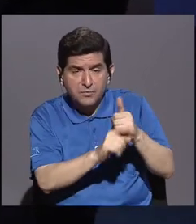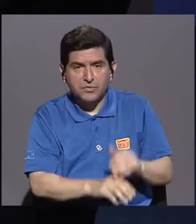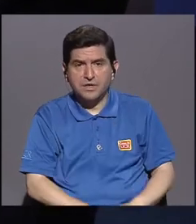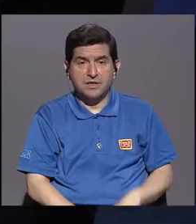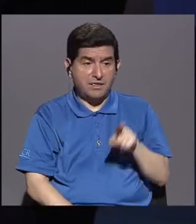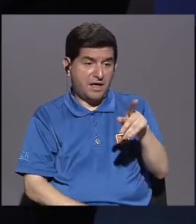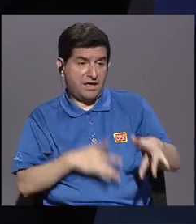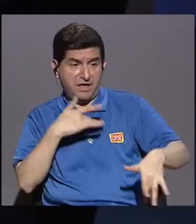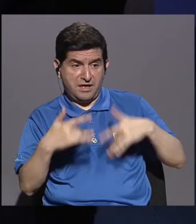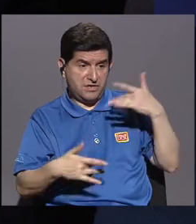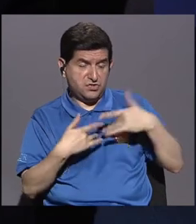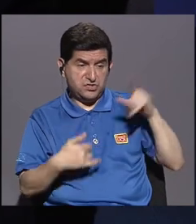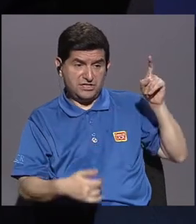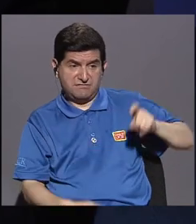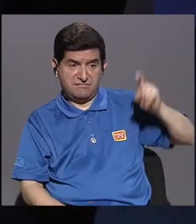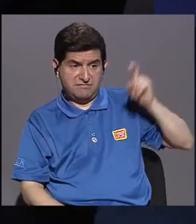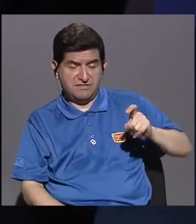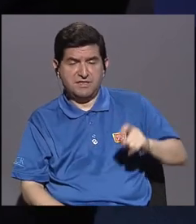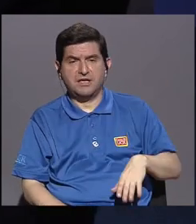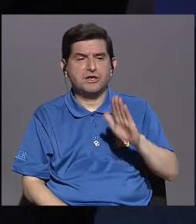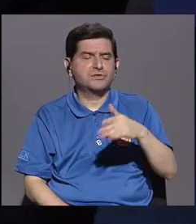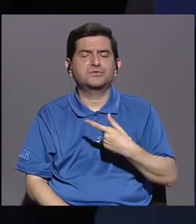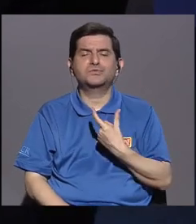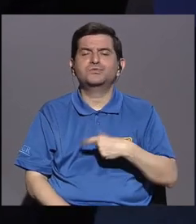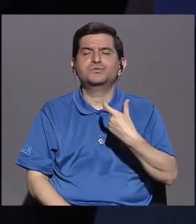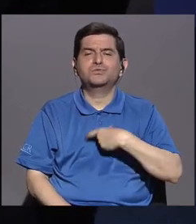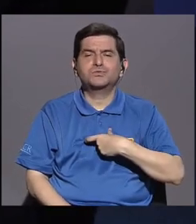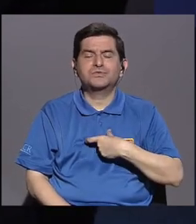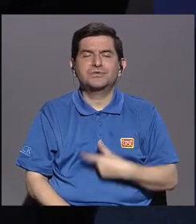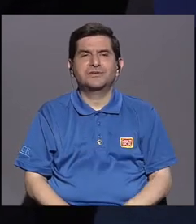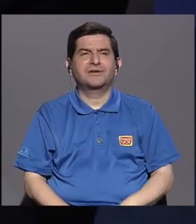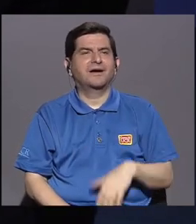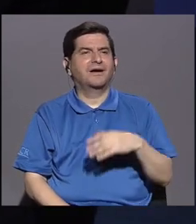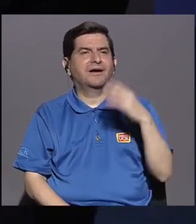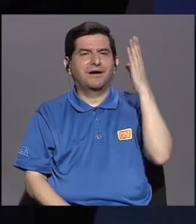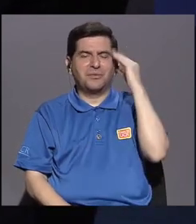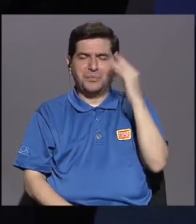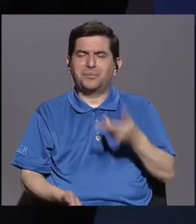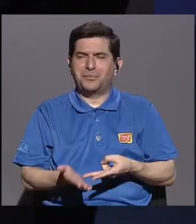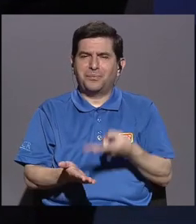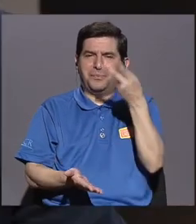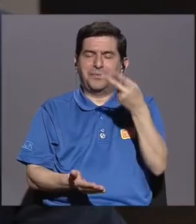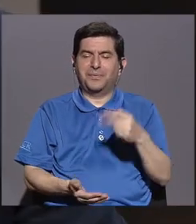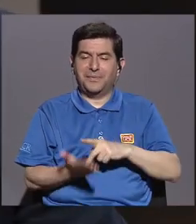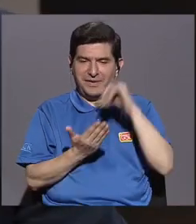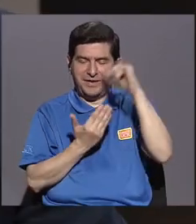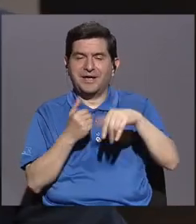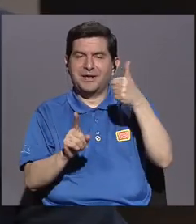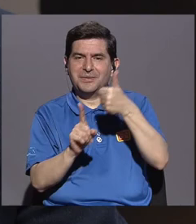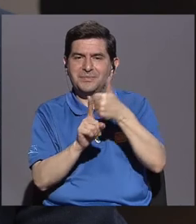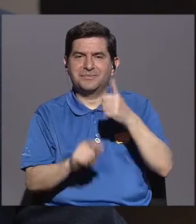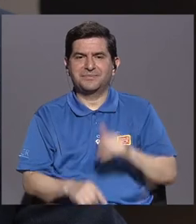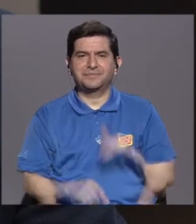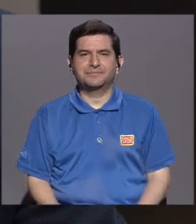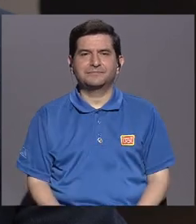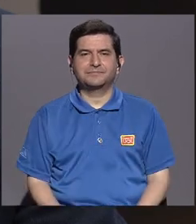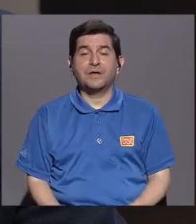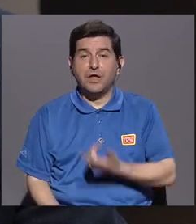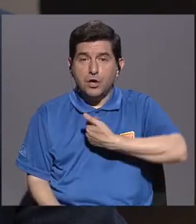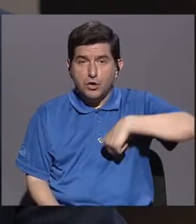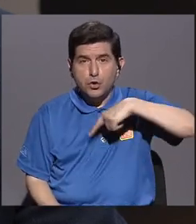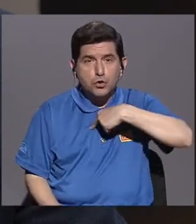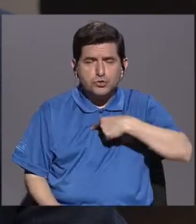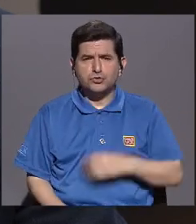que ellos sienten como sus necesidades, como sus anhelos, y fue una experiencia realmente muy enriquecedora para el proyecto. Alberto, ¿cómo podemos